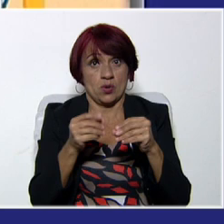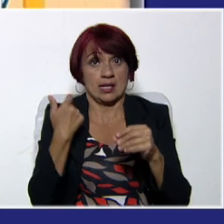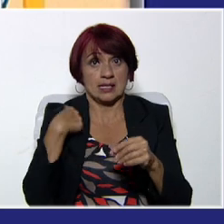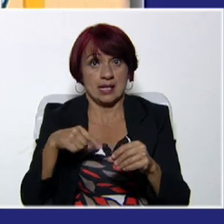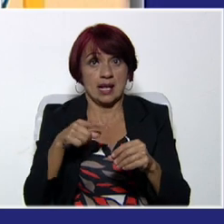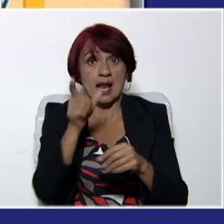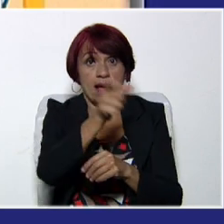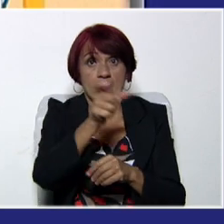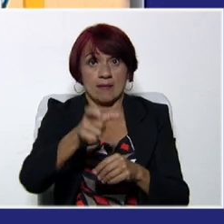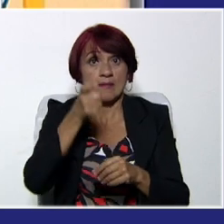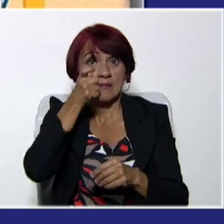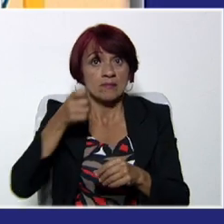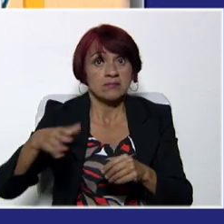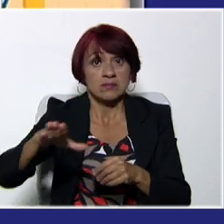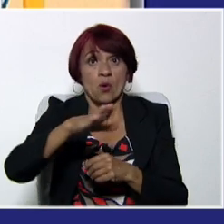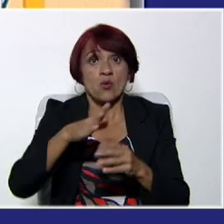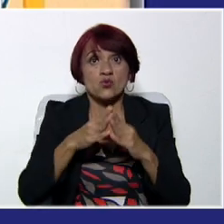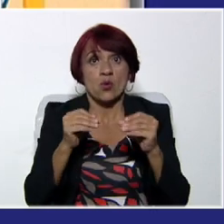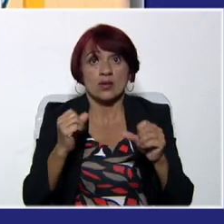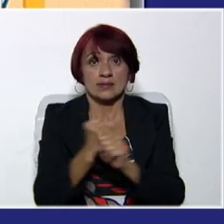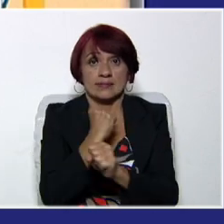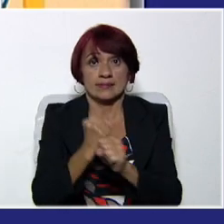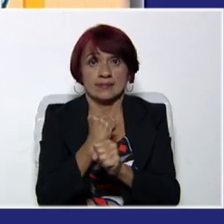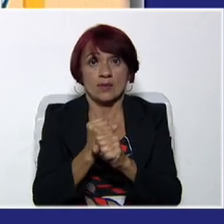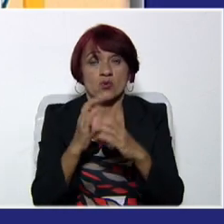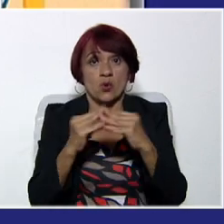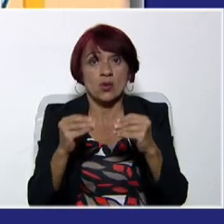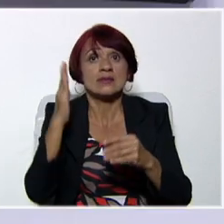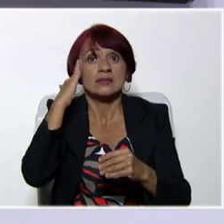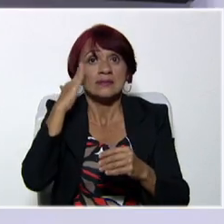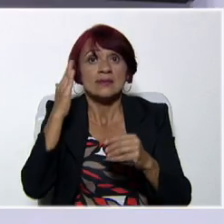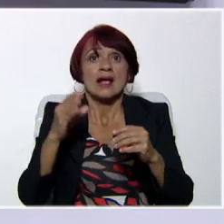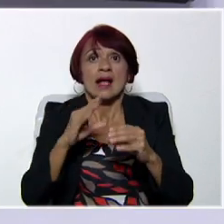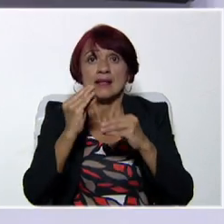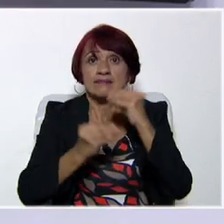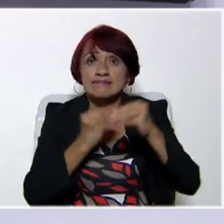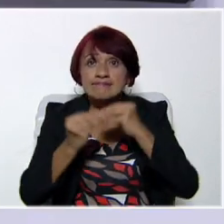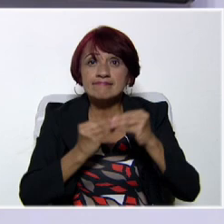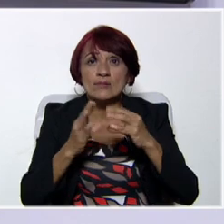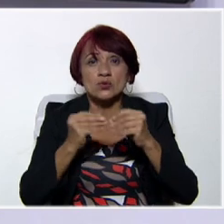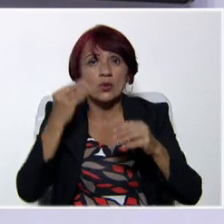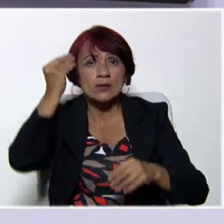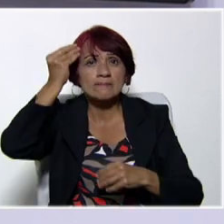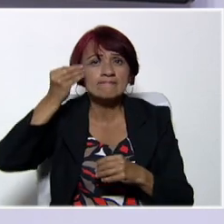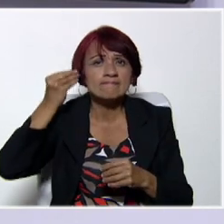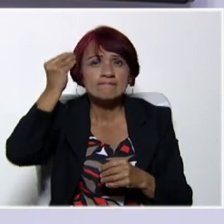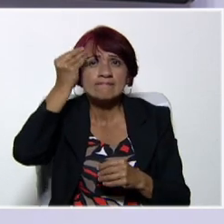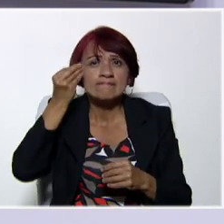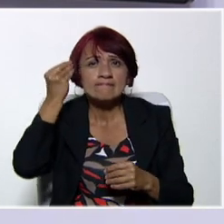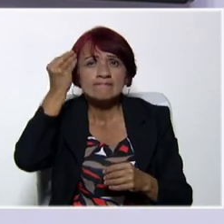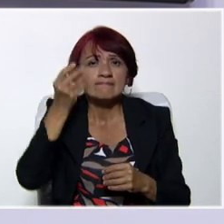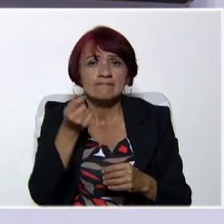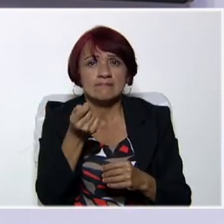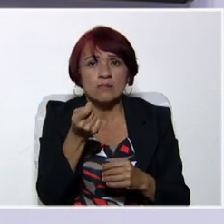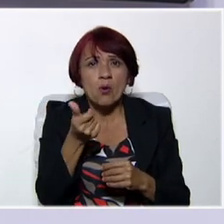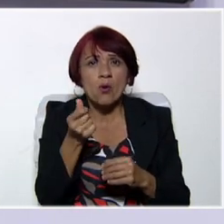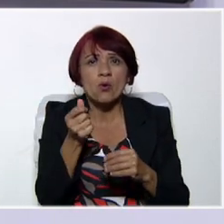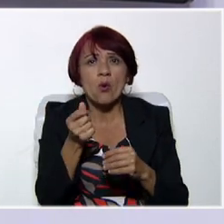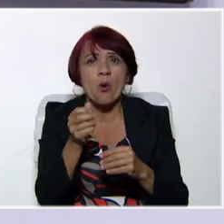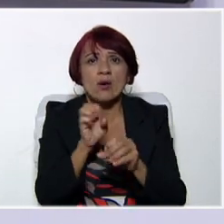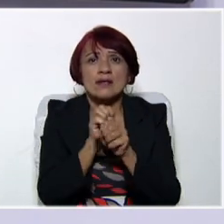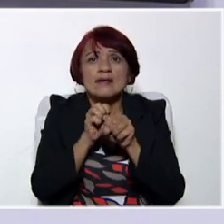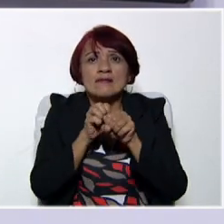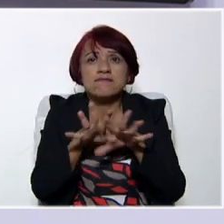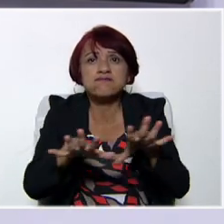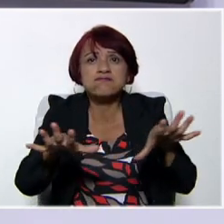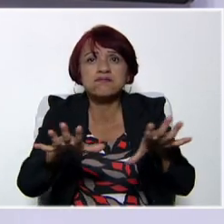población que está manejando esa red. Entonces, analiza un poco lo que son las redes sociales,